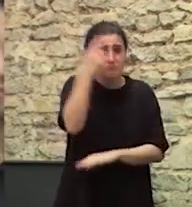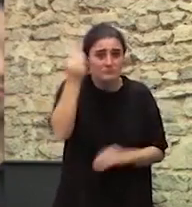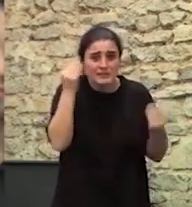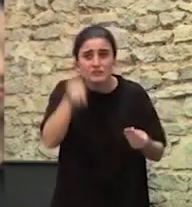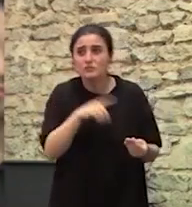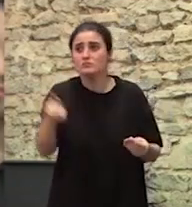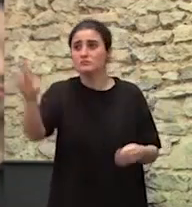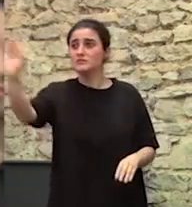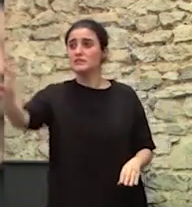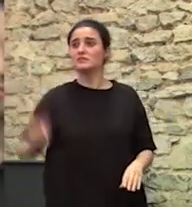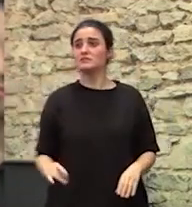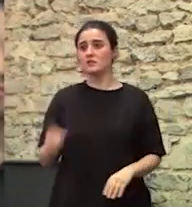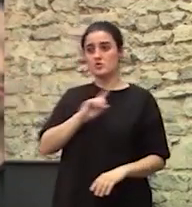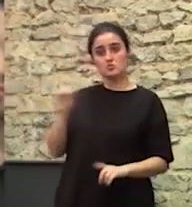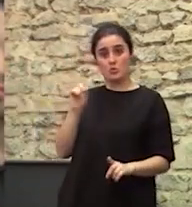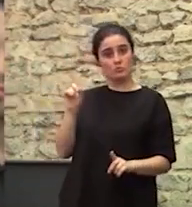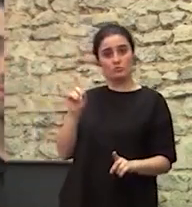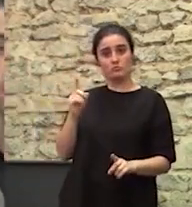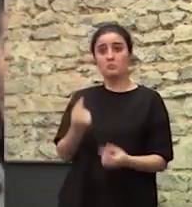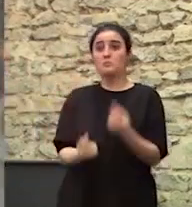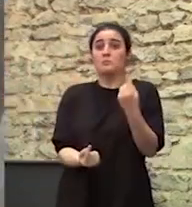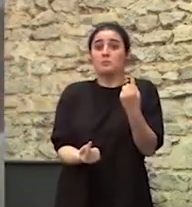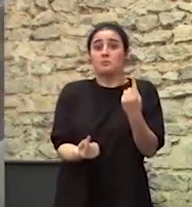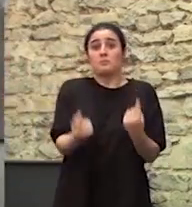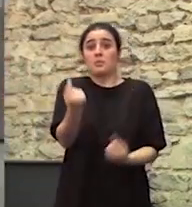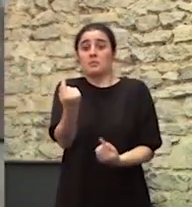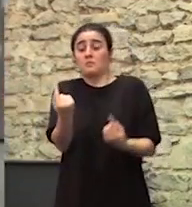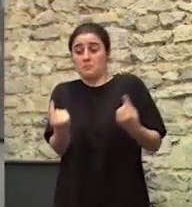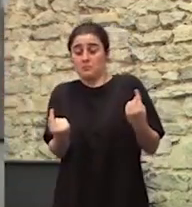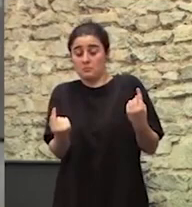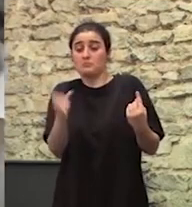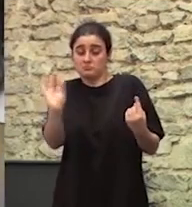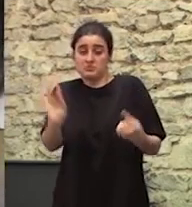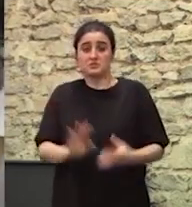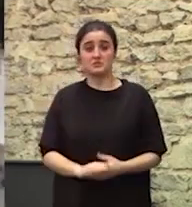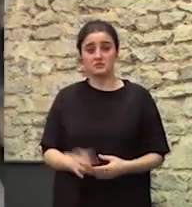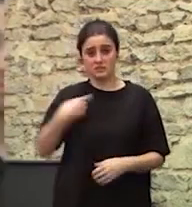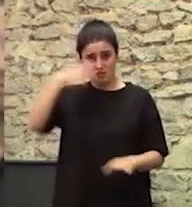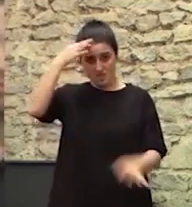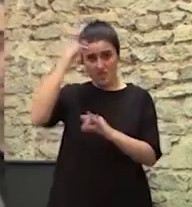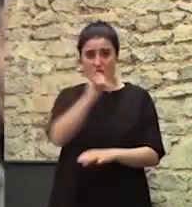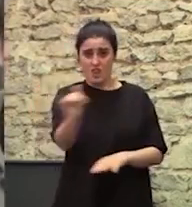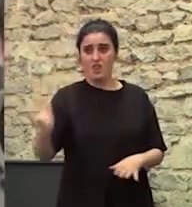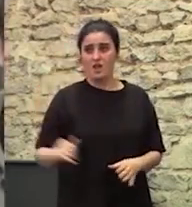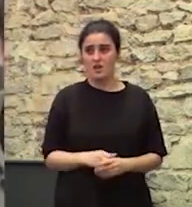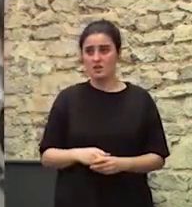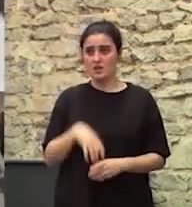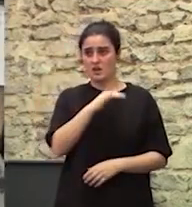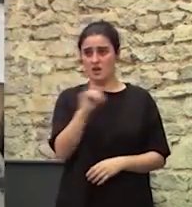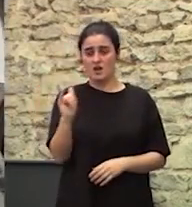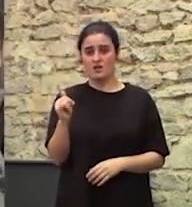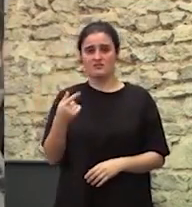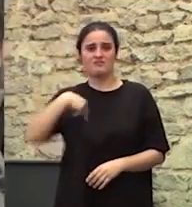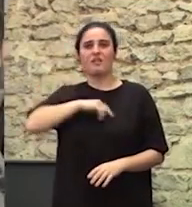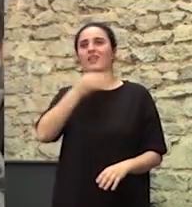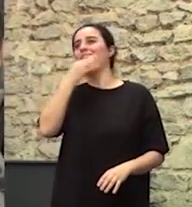No, no, lo hace de manera puntual Lo hace de manera puntual Tenemos datos de eso Tenemos datos No,